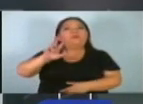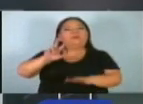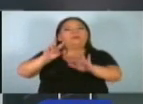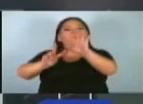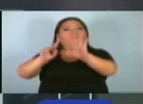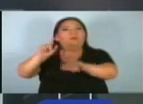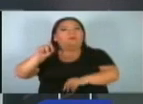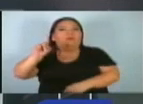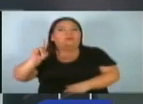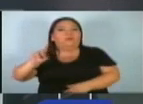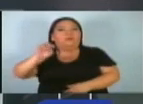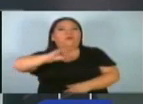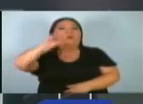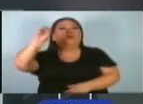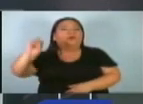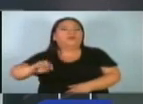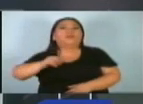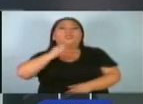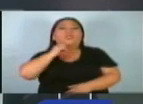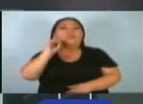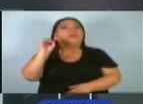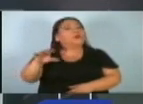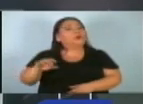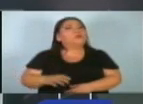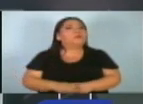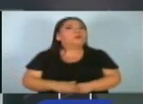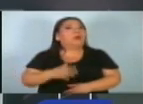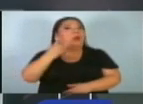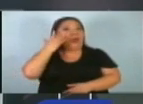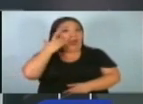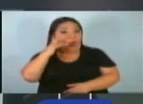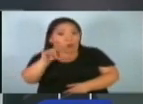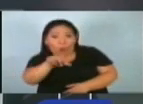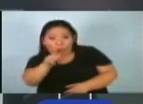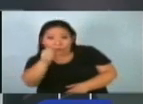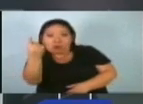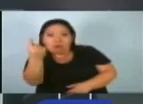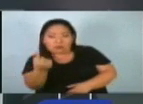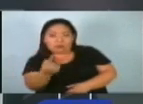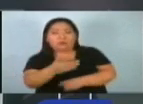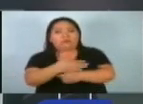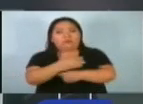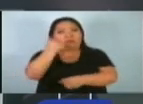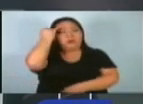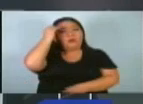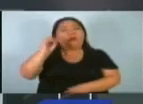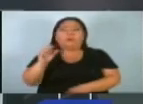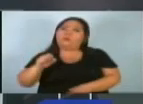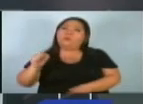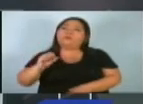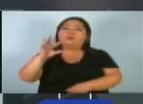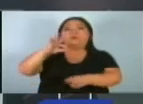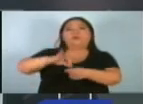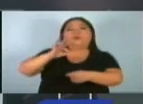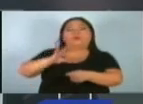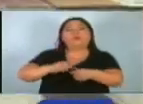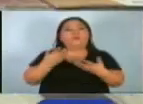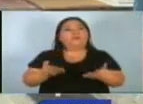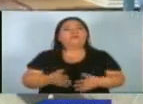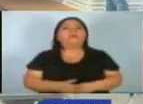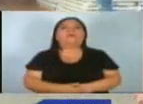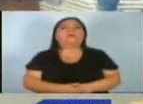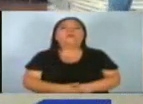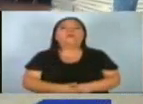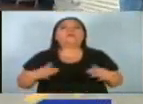.1% dijo que si tuviera un candidato diferente igual hubiera votado por ese partido.